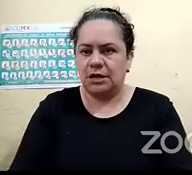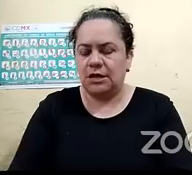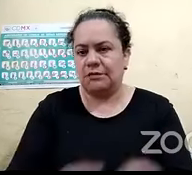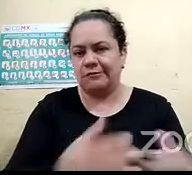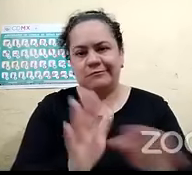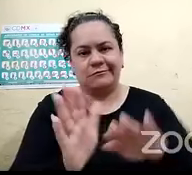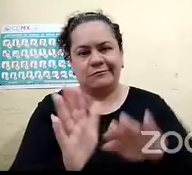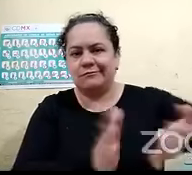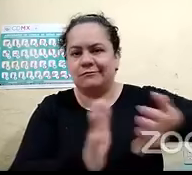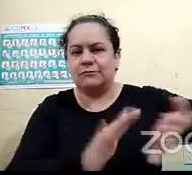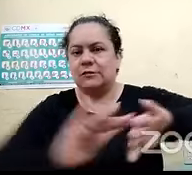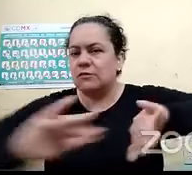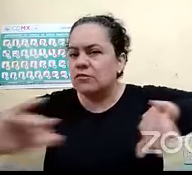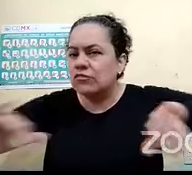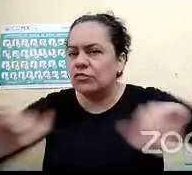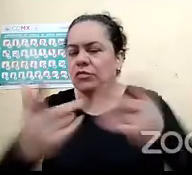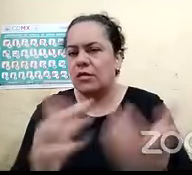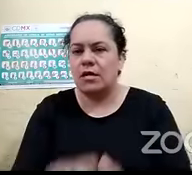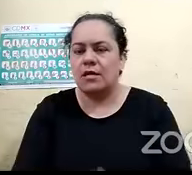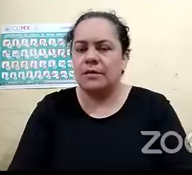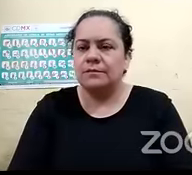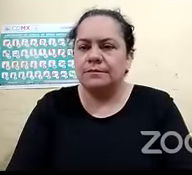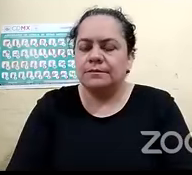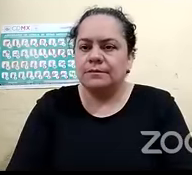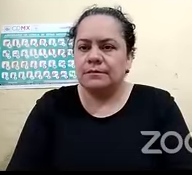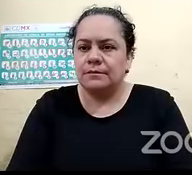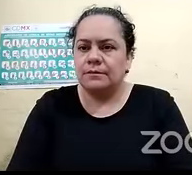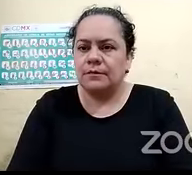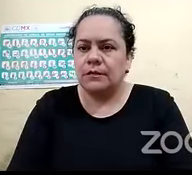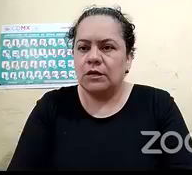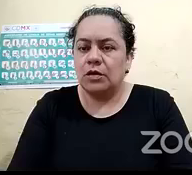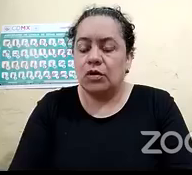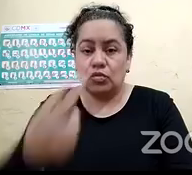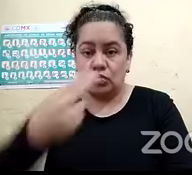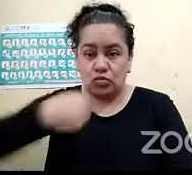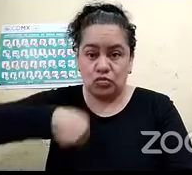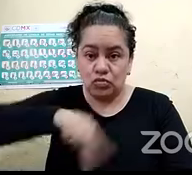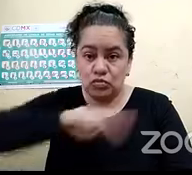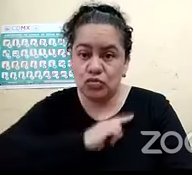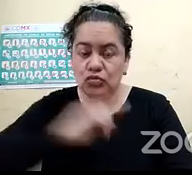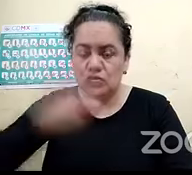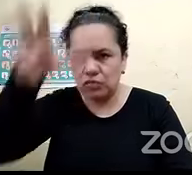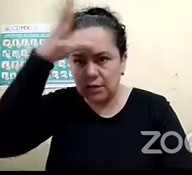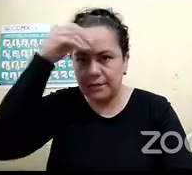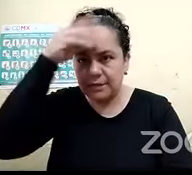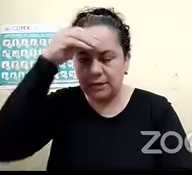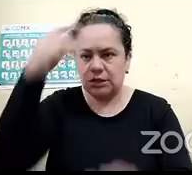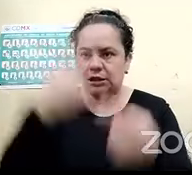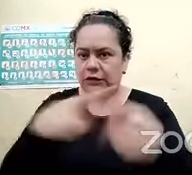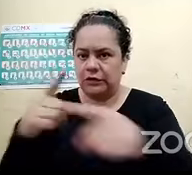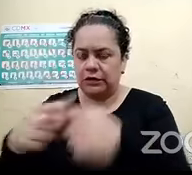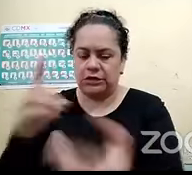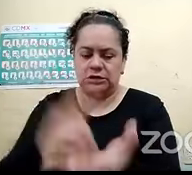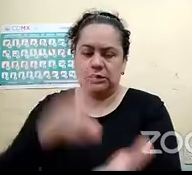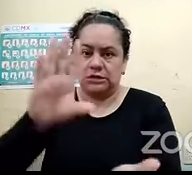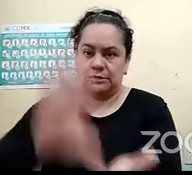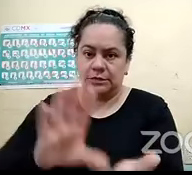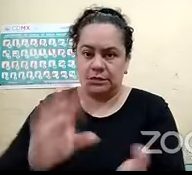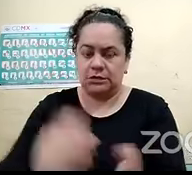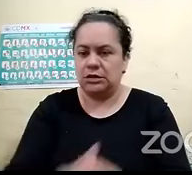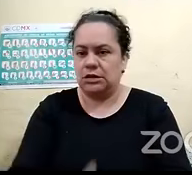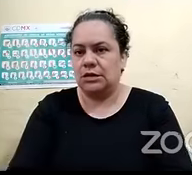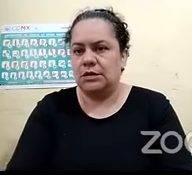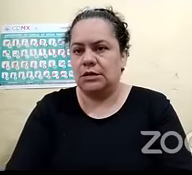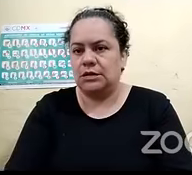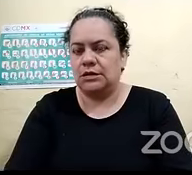como conclusión el que para que podamos ser empáticos necesitamos conocer entonces yo creo que después las voy a invitar para cada cada